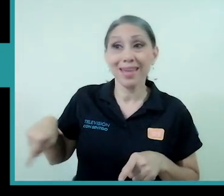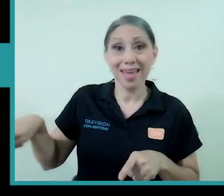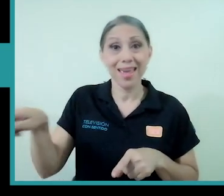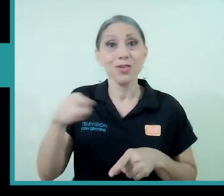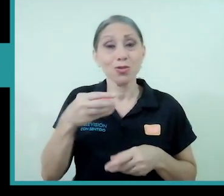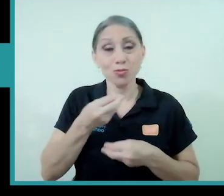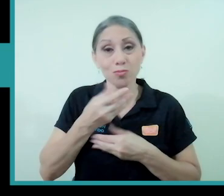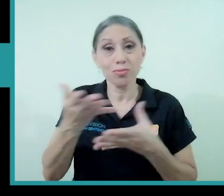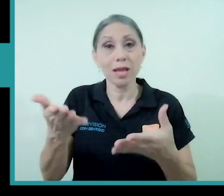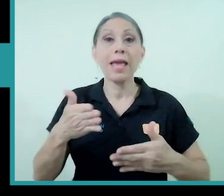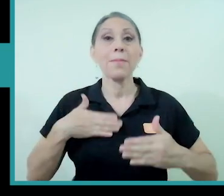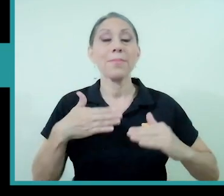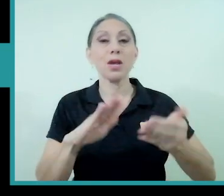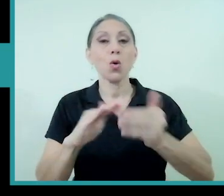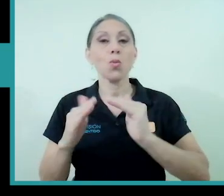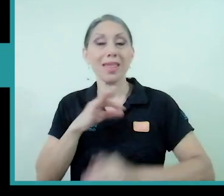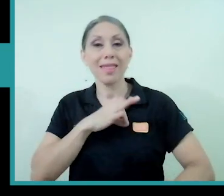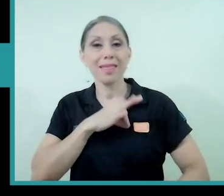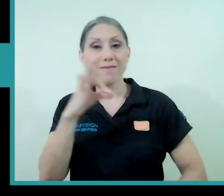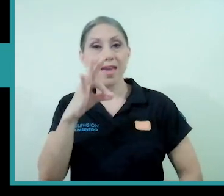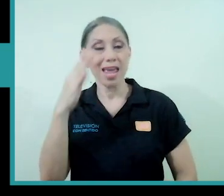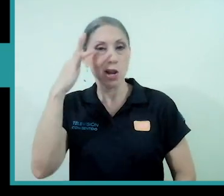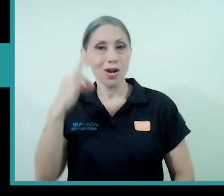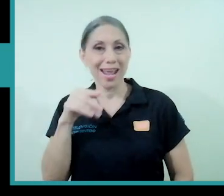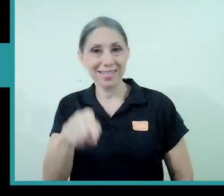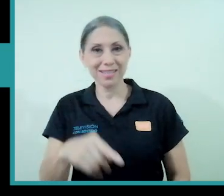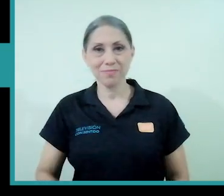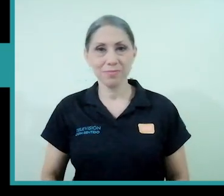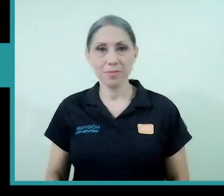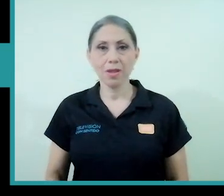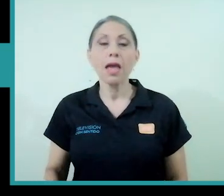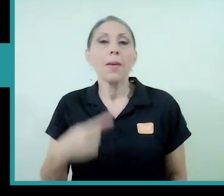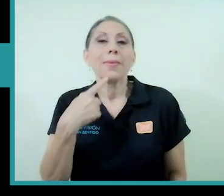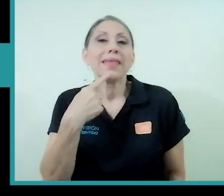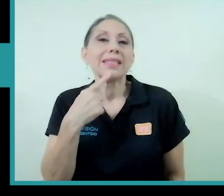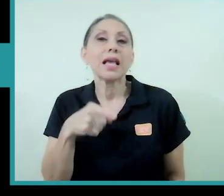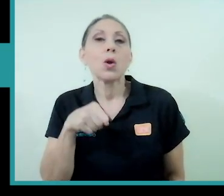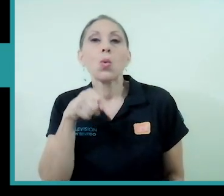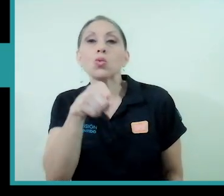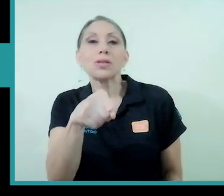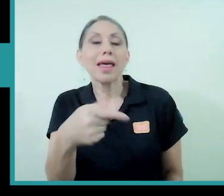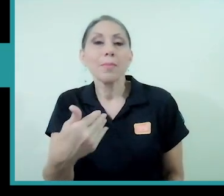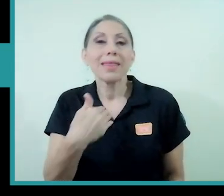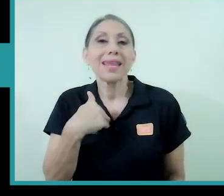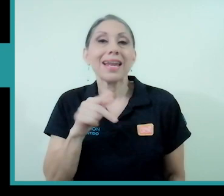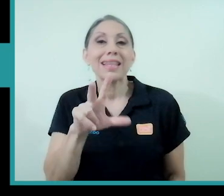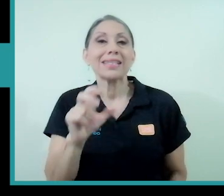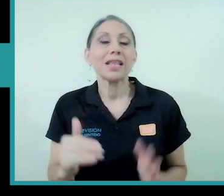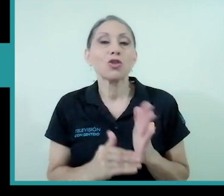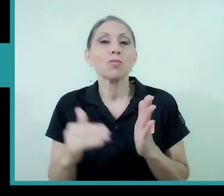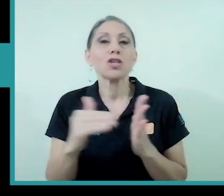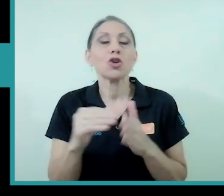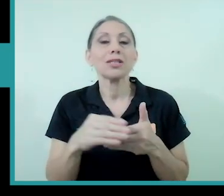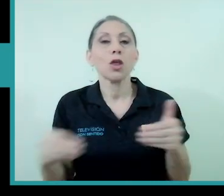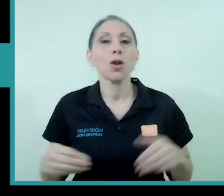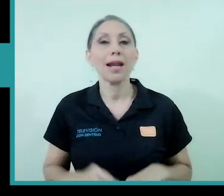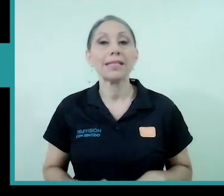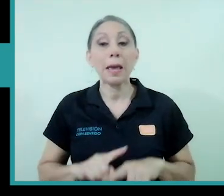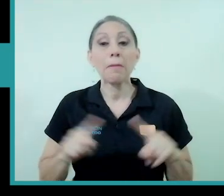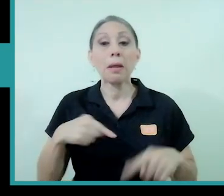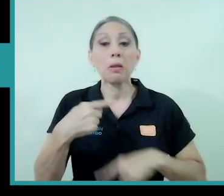comunidad de fe lo considera así me dice usted va a tener 300 millones de dólares pero viene el coronavirus